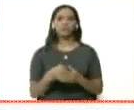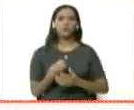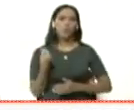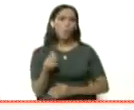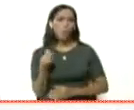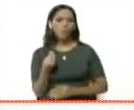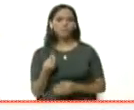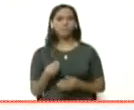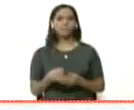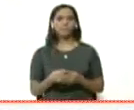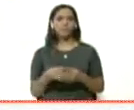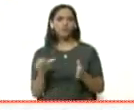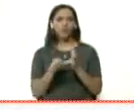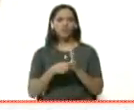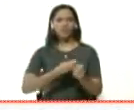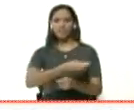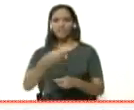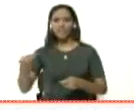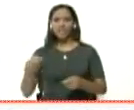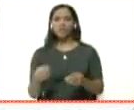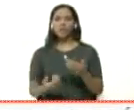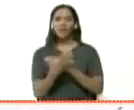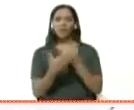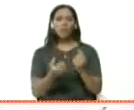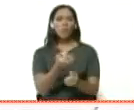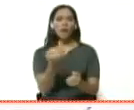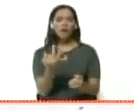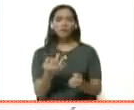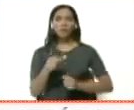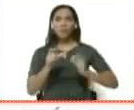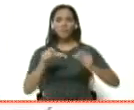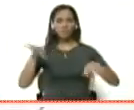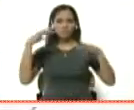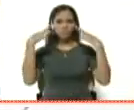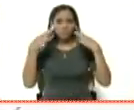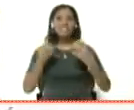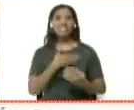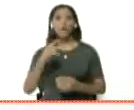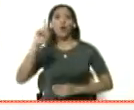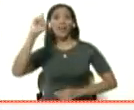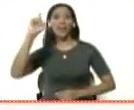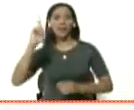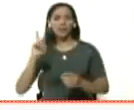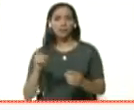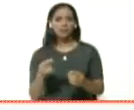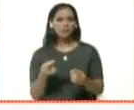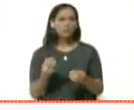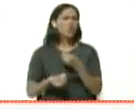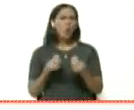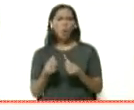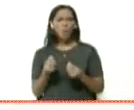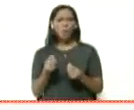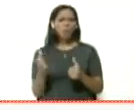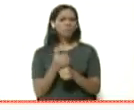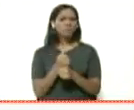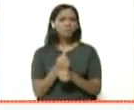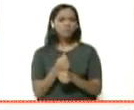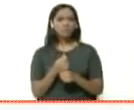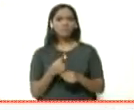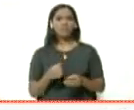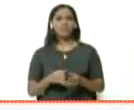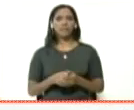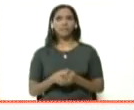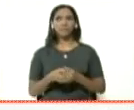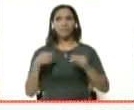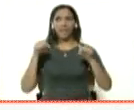volantes, dónde los van a repartir, cuántos van a imprimir. Si alguien que nos está sintonizando ahorita quiere un volante como este, ¿dónde lo puede conseguir? Seguro. Este